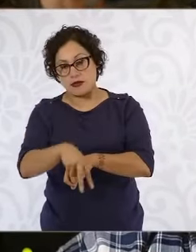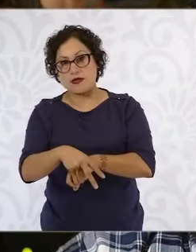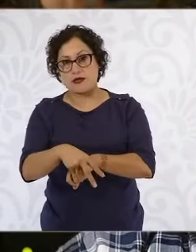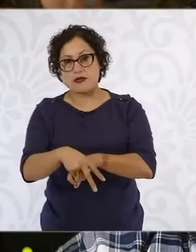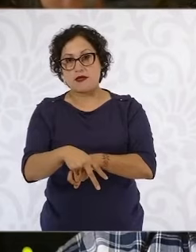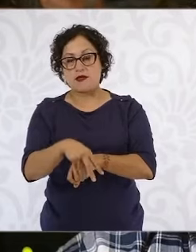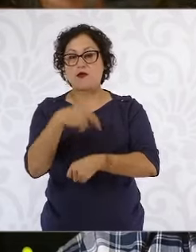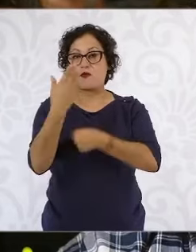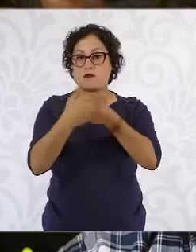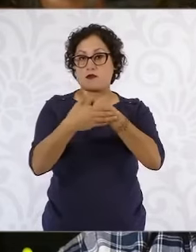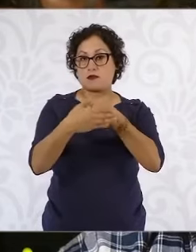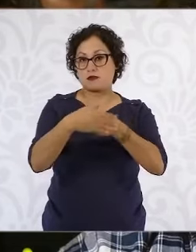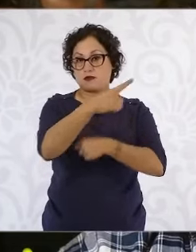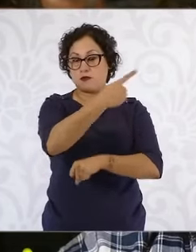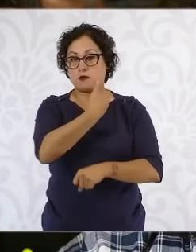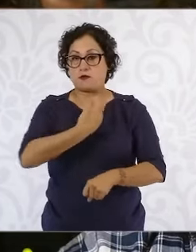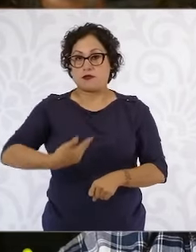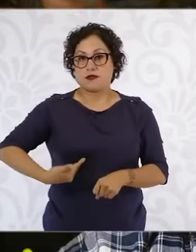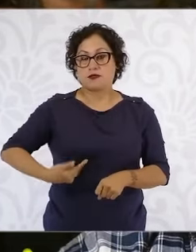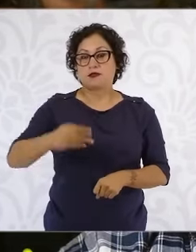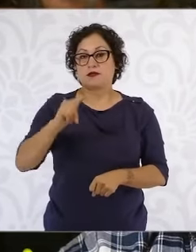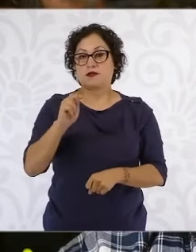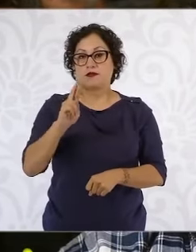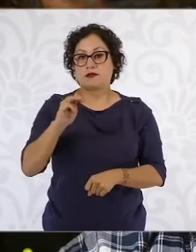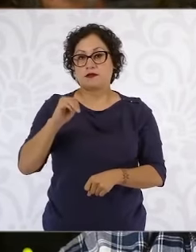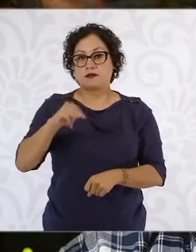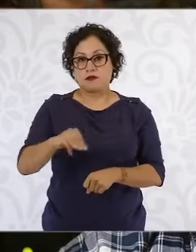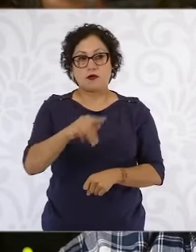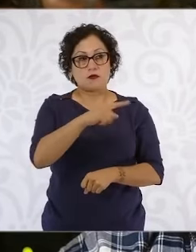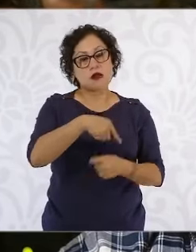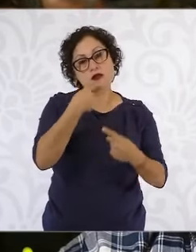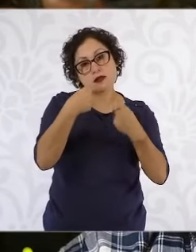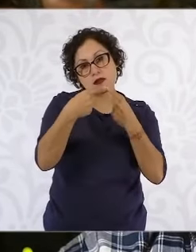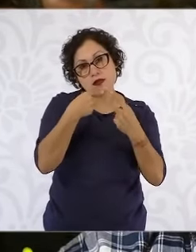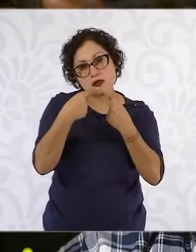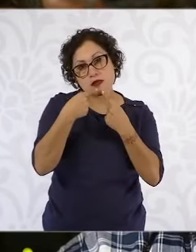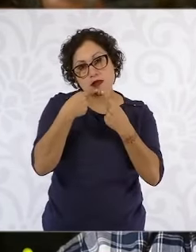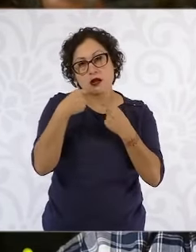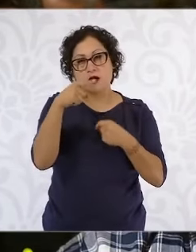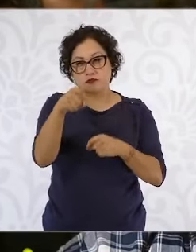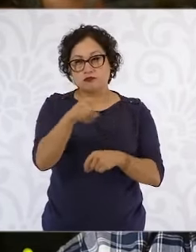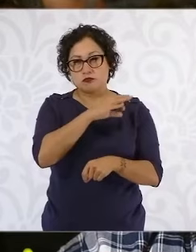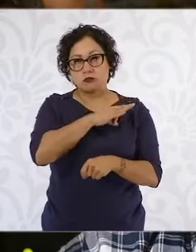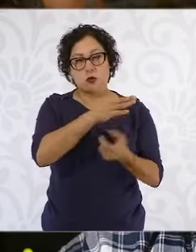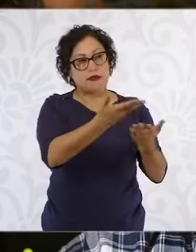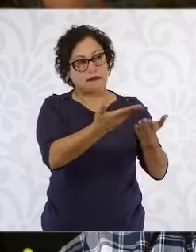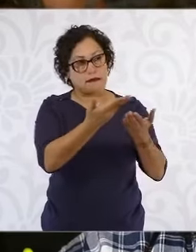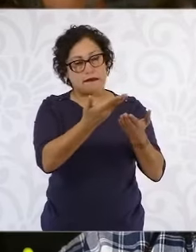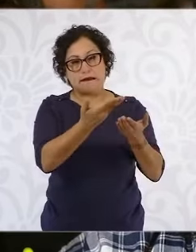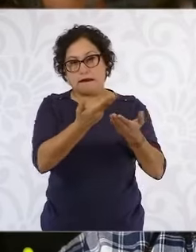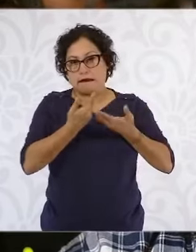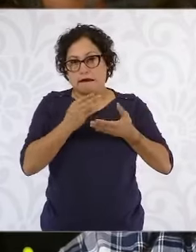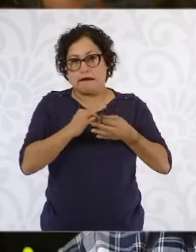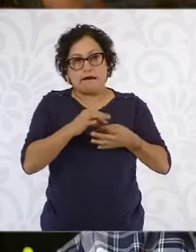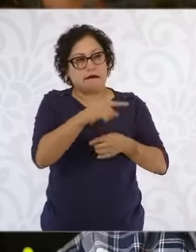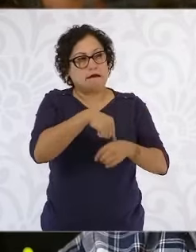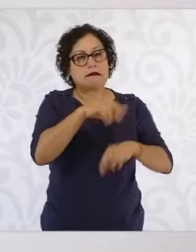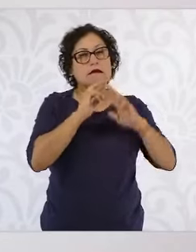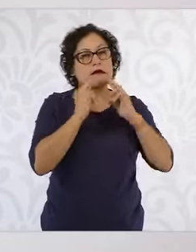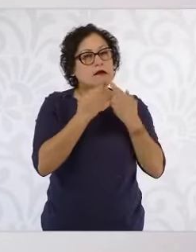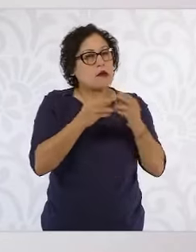Donald Trump. ¿Nos puede compartir cómo fue esa reunión?